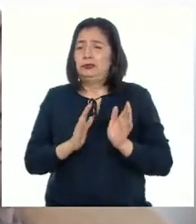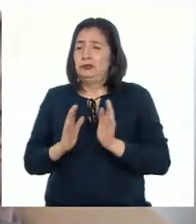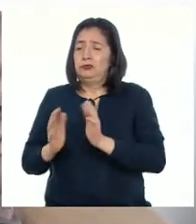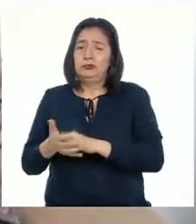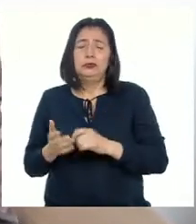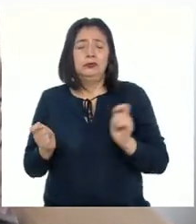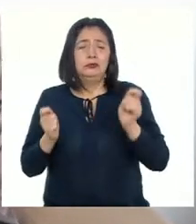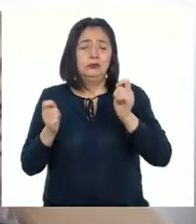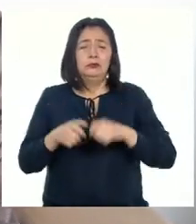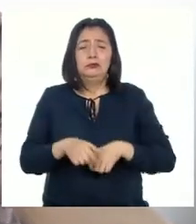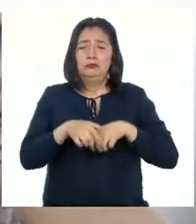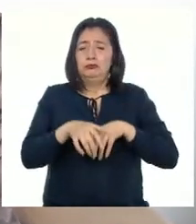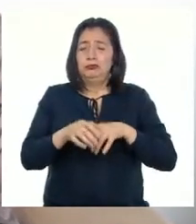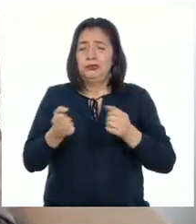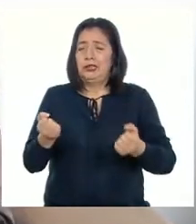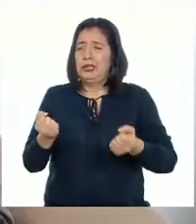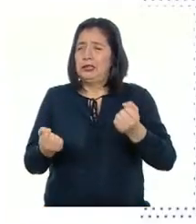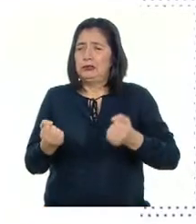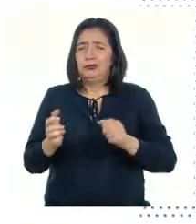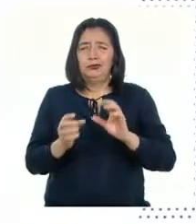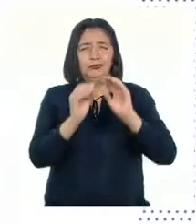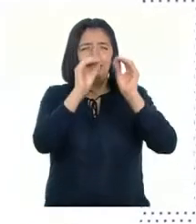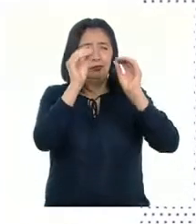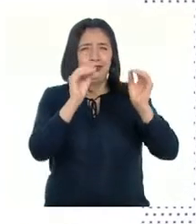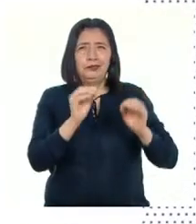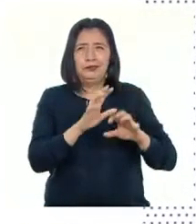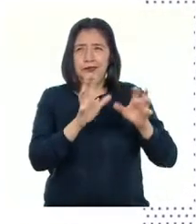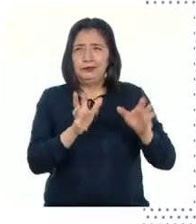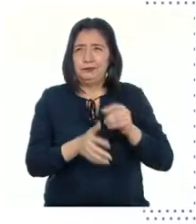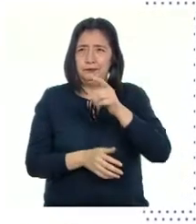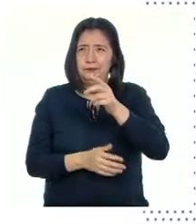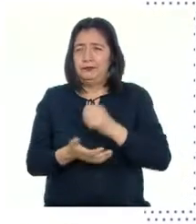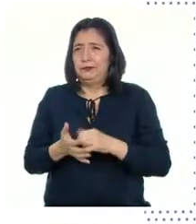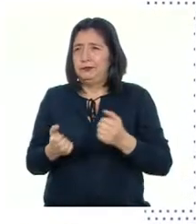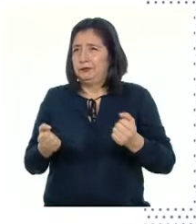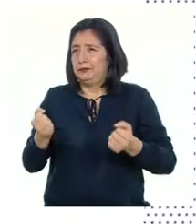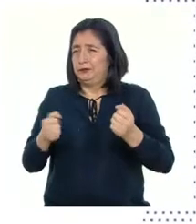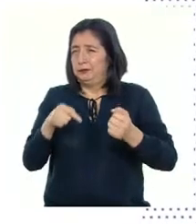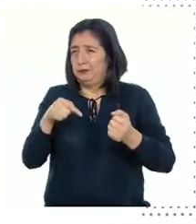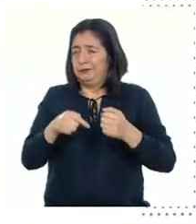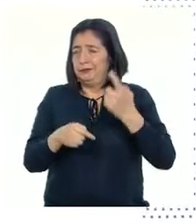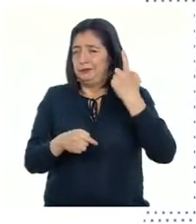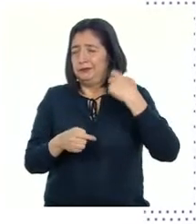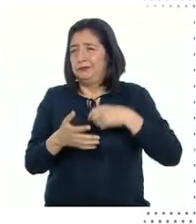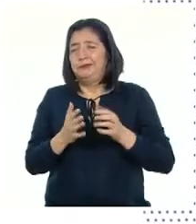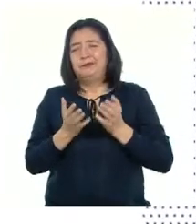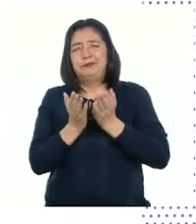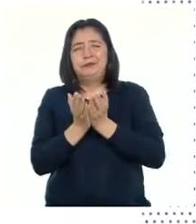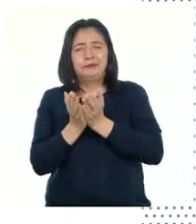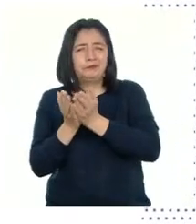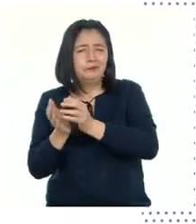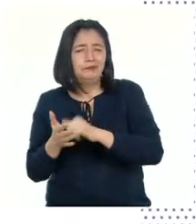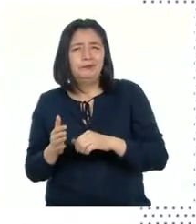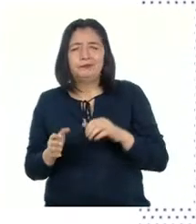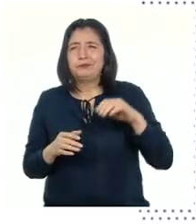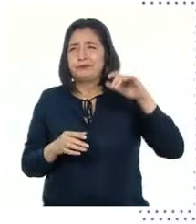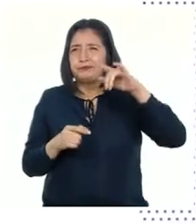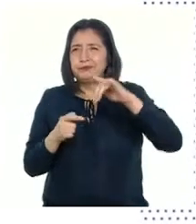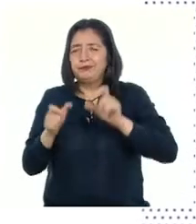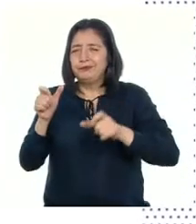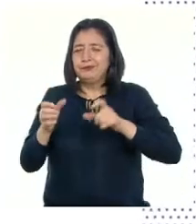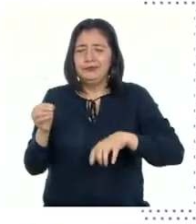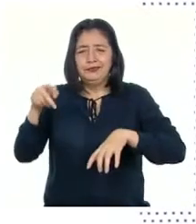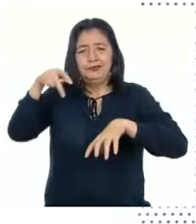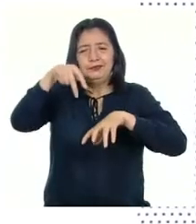carros alegóricos Son estos vehículos que simulan barcos, aviones Sobre el cual la gente va